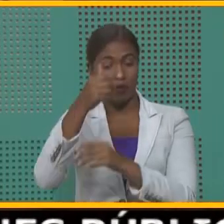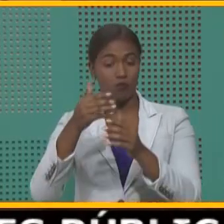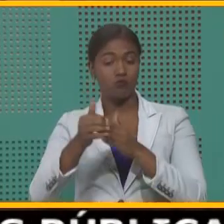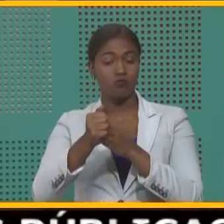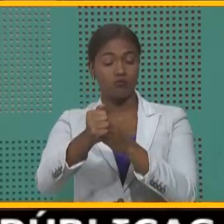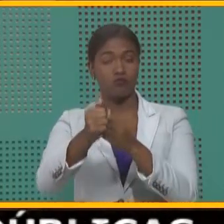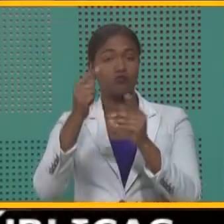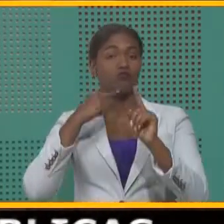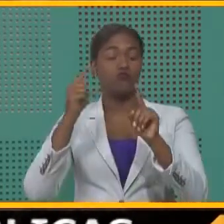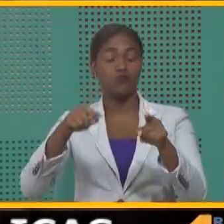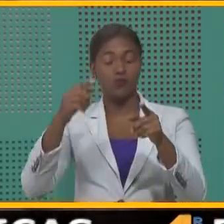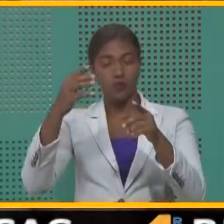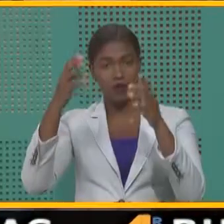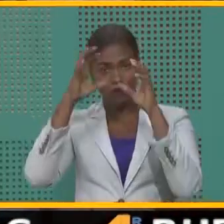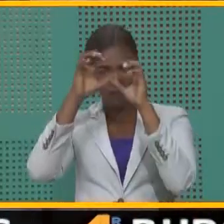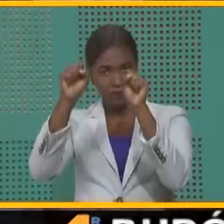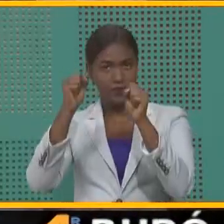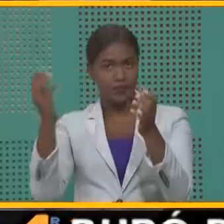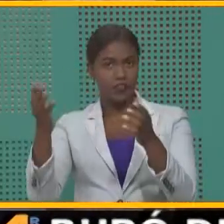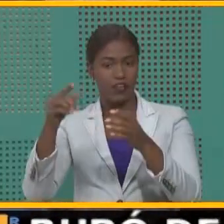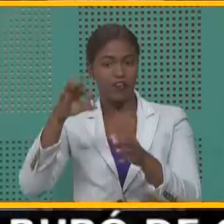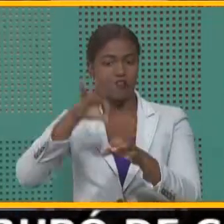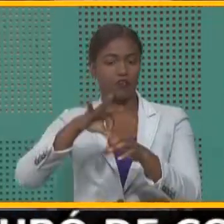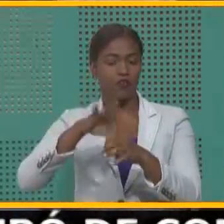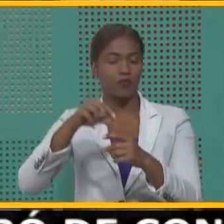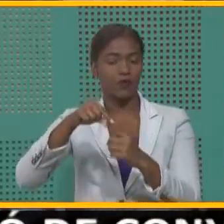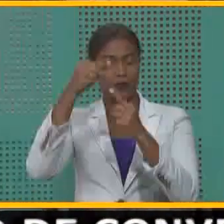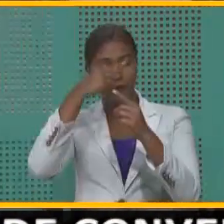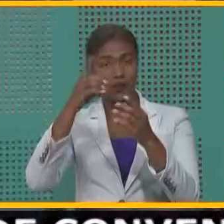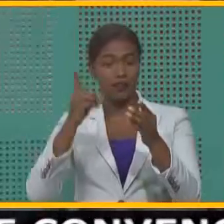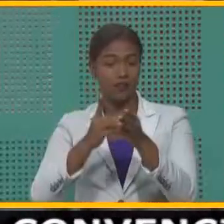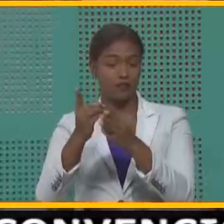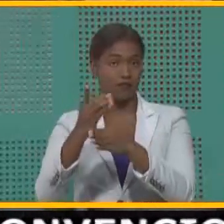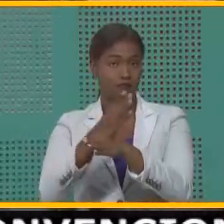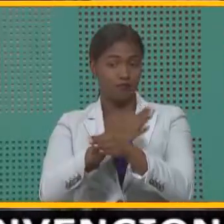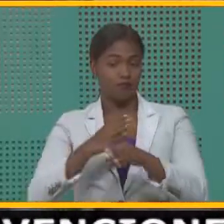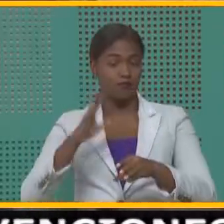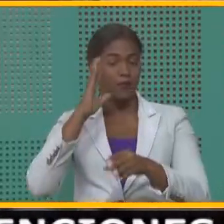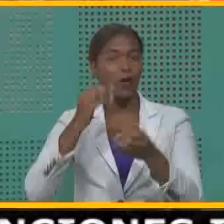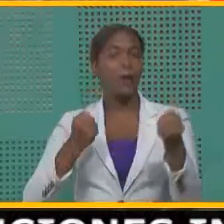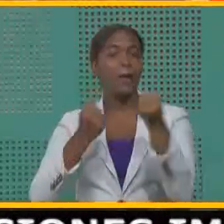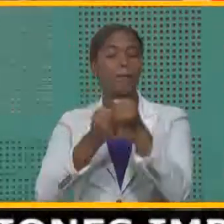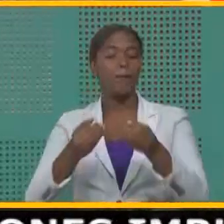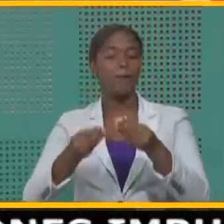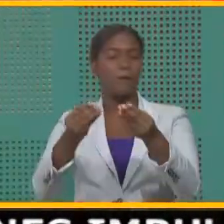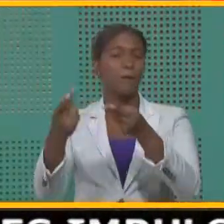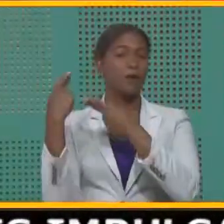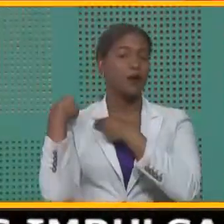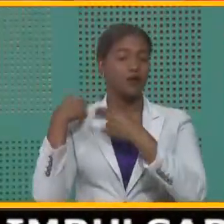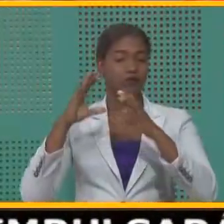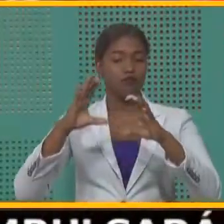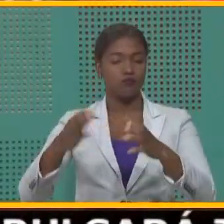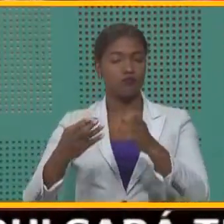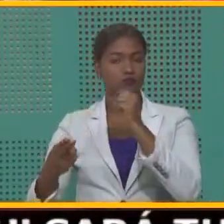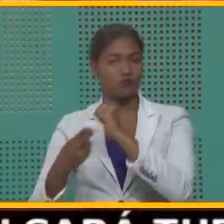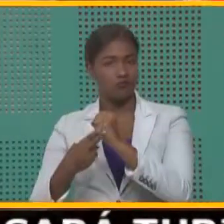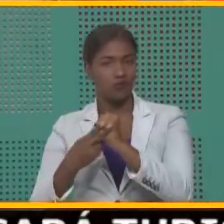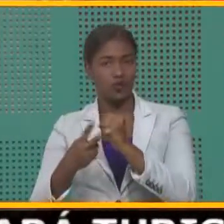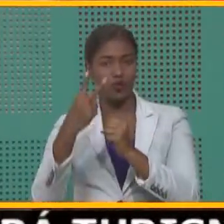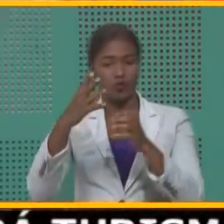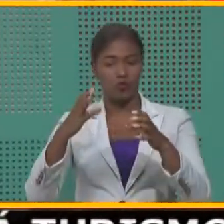del Jefe de Estado, el Fondo Especial para el Desarrollo Agropecuario, se encargará de la donación para un centro de acopio, dos tanques de